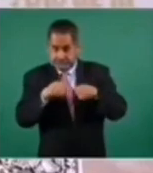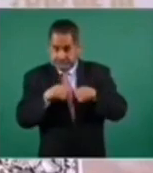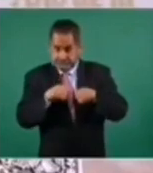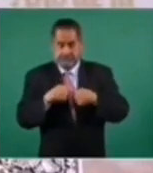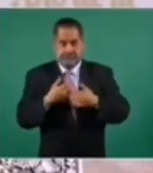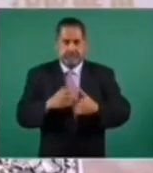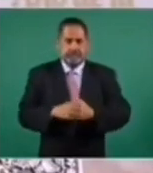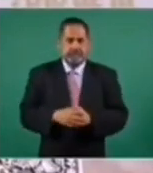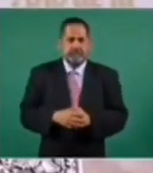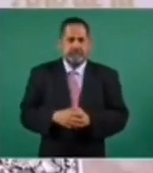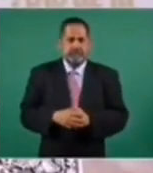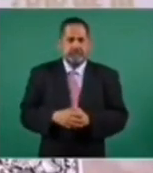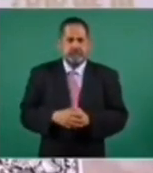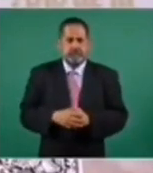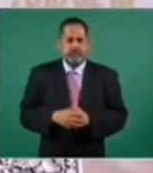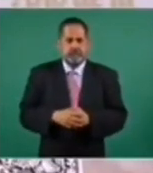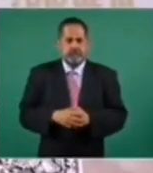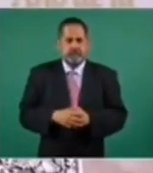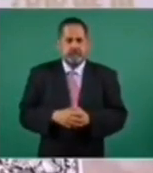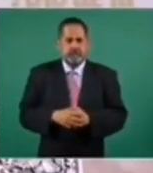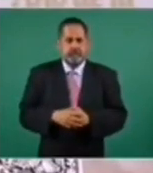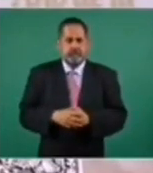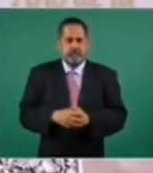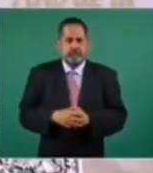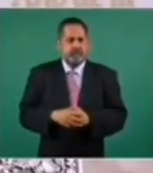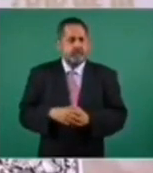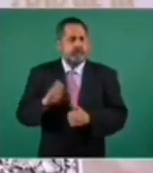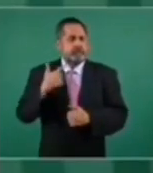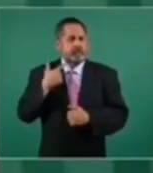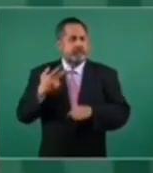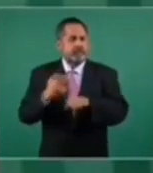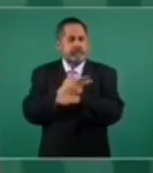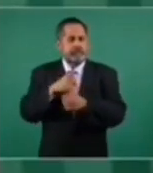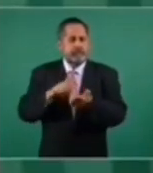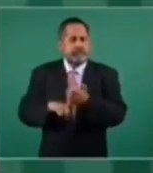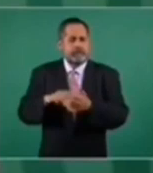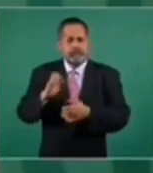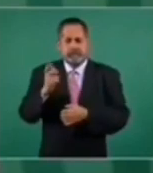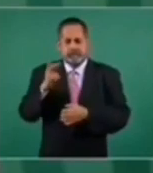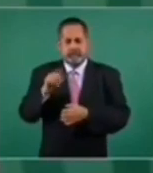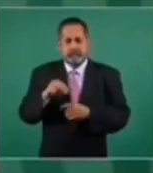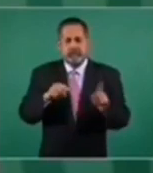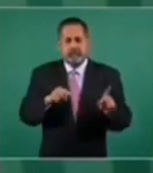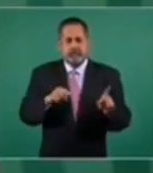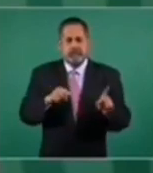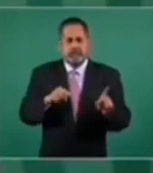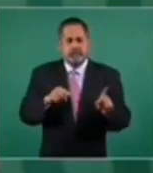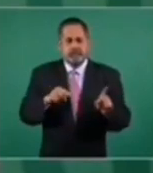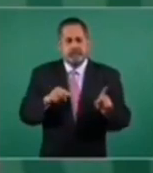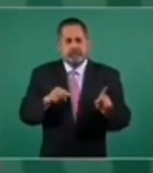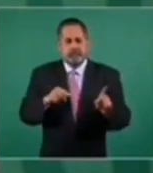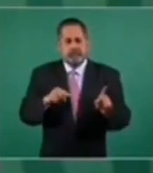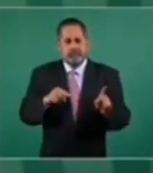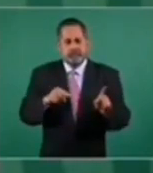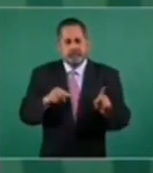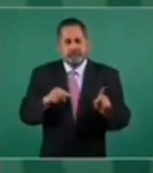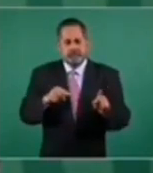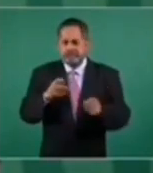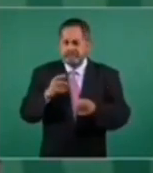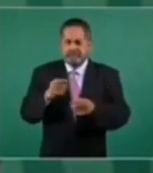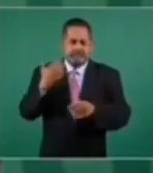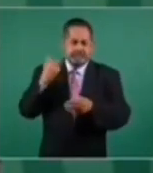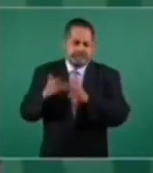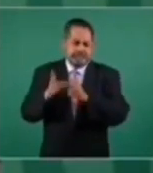todos los hechos del pasado, presidente, me ha comentado desde las primeras veces que